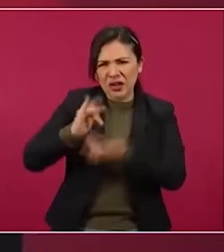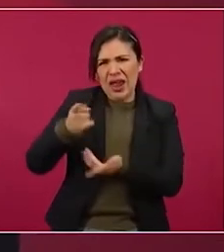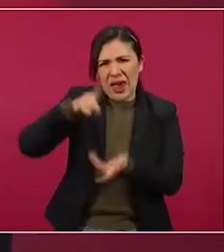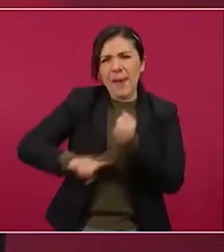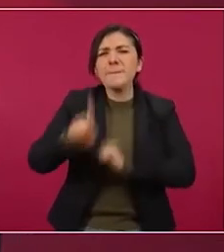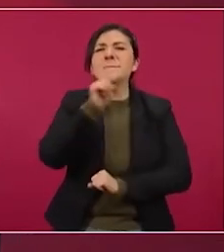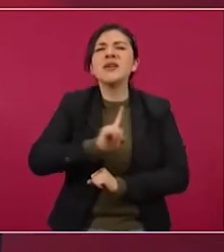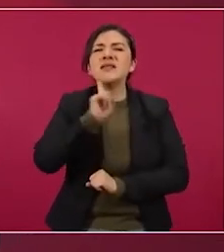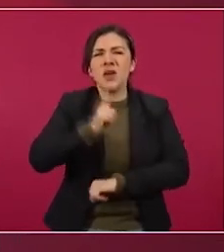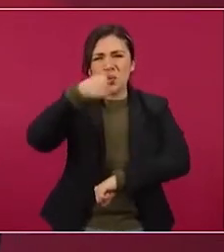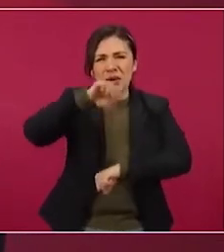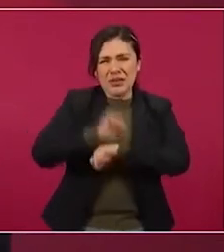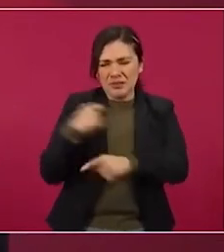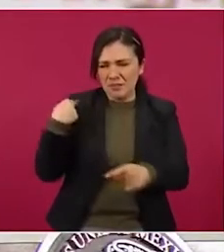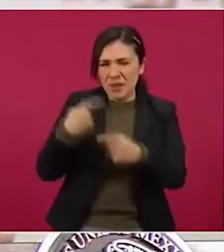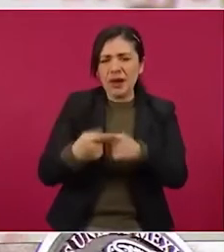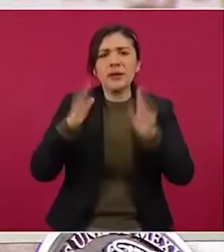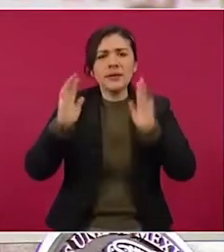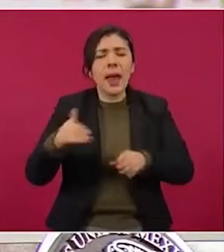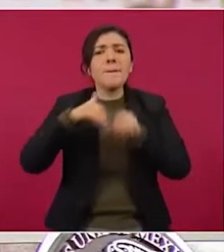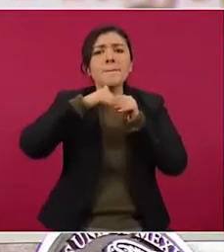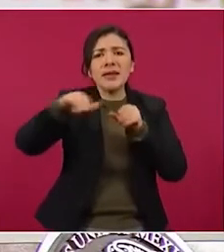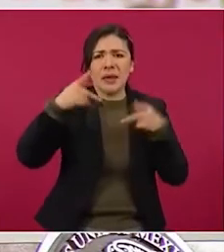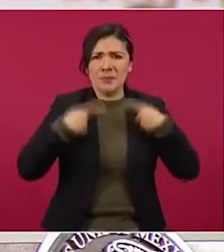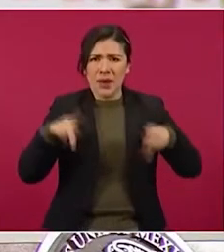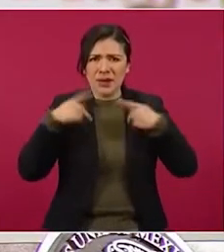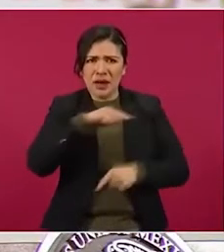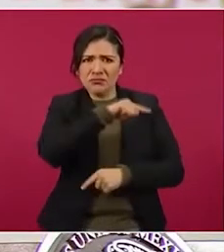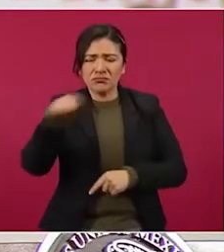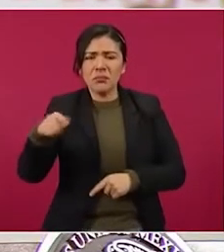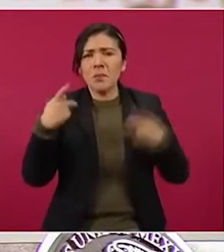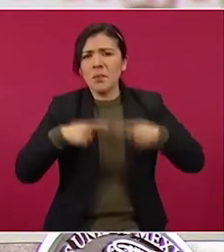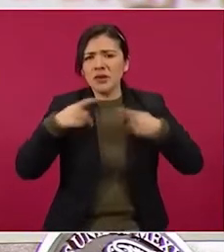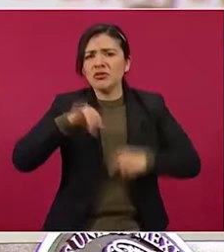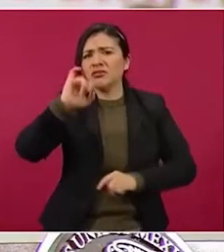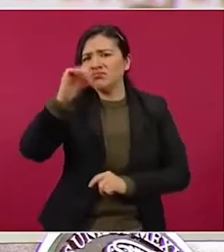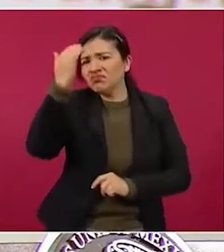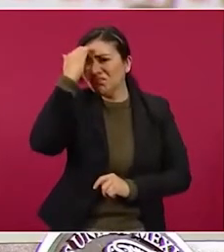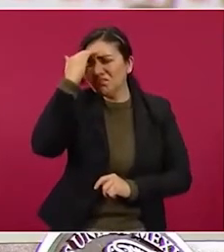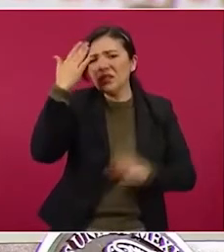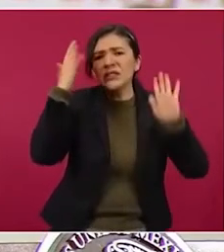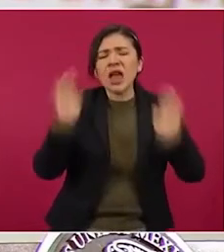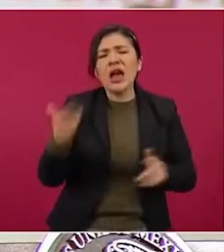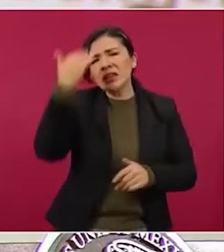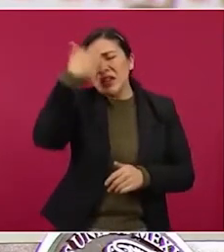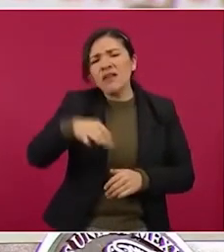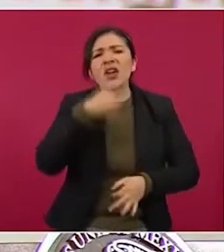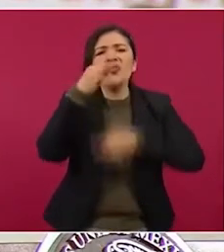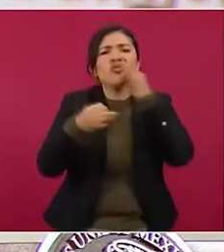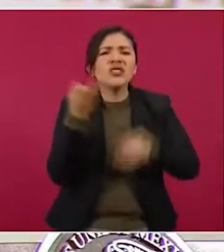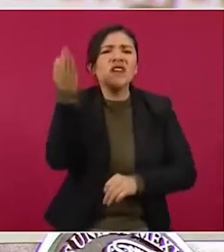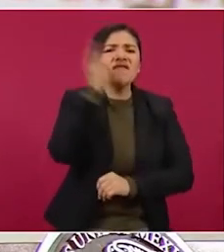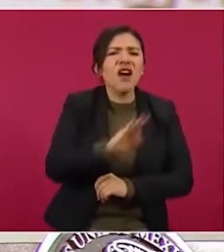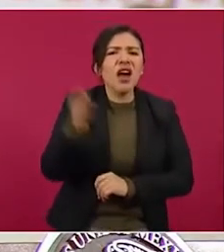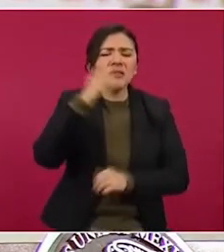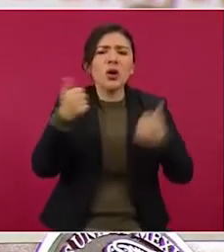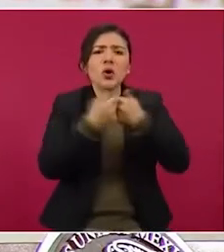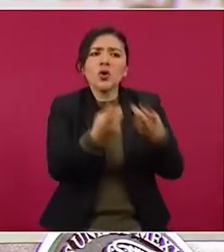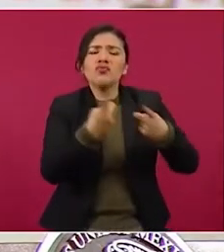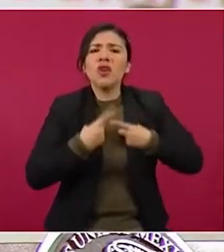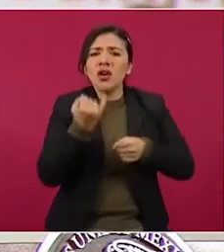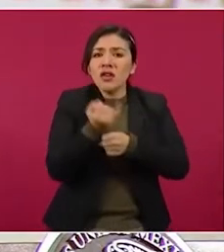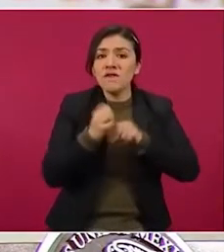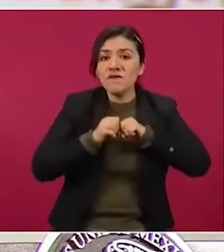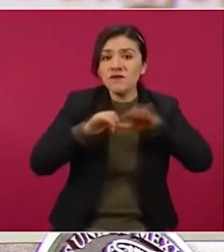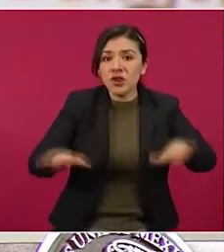las mentiras de la semana, mensajes de ciudadanos conscientes que denuncian noticias falsas y aportan información.